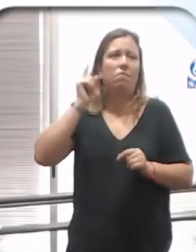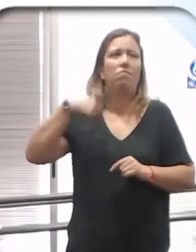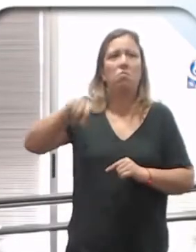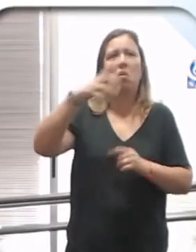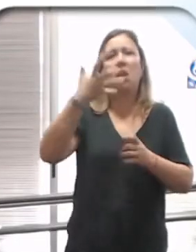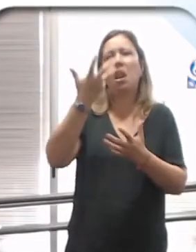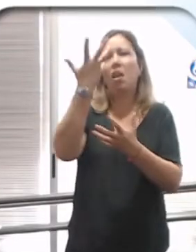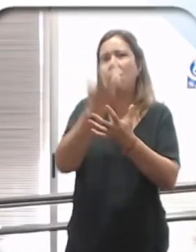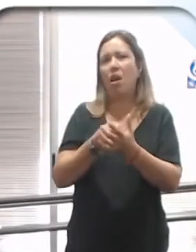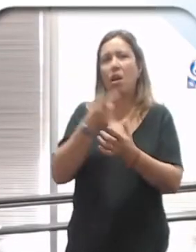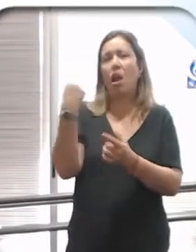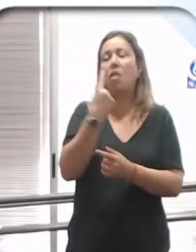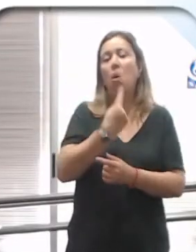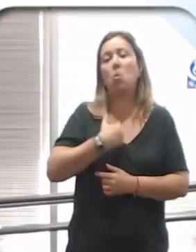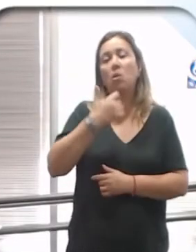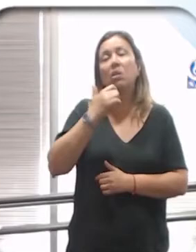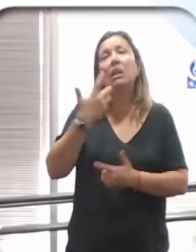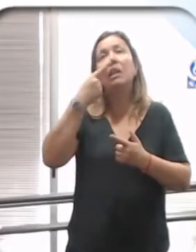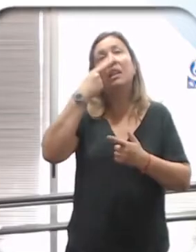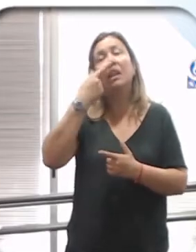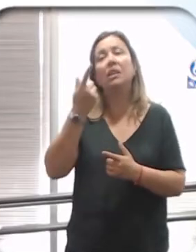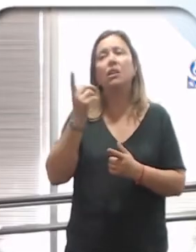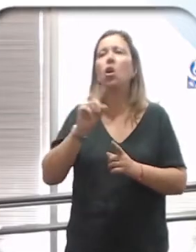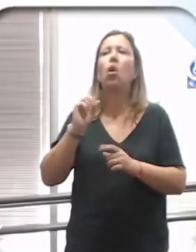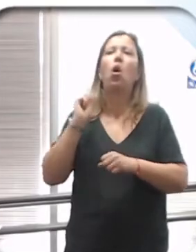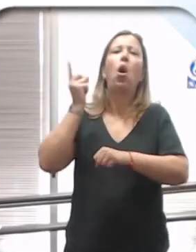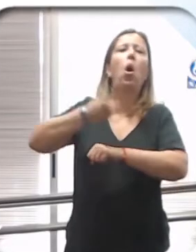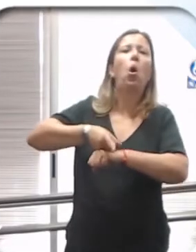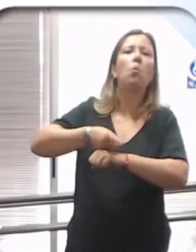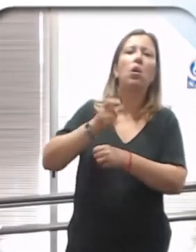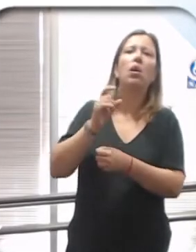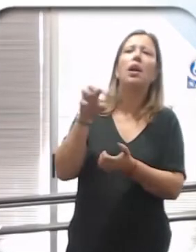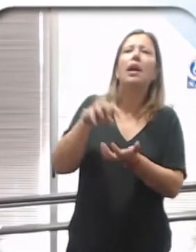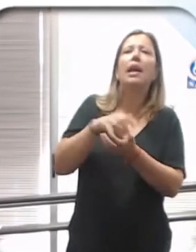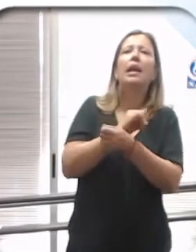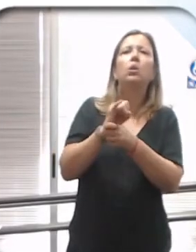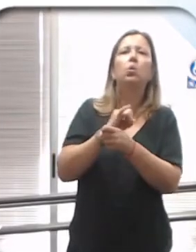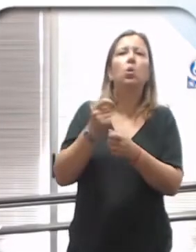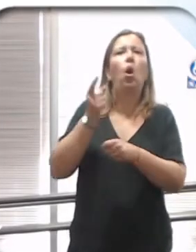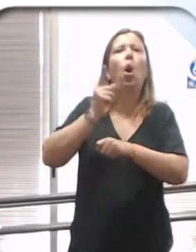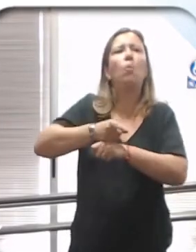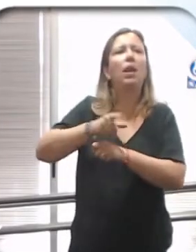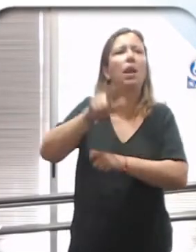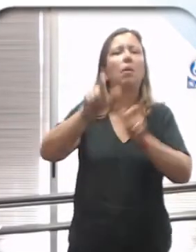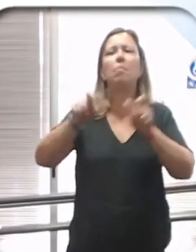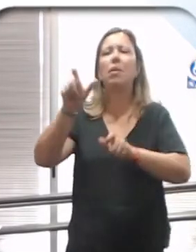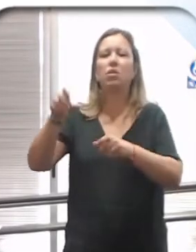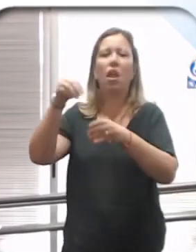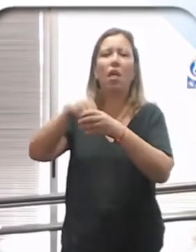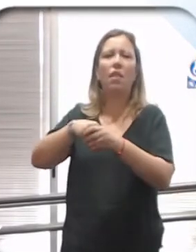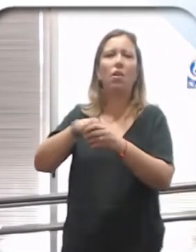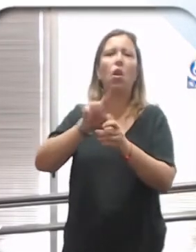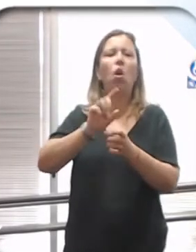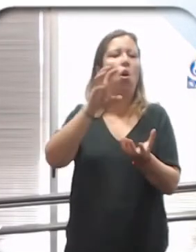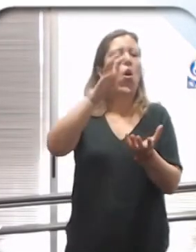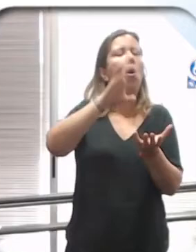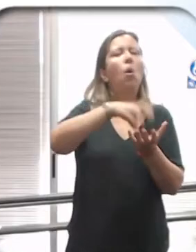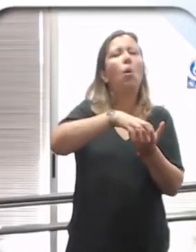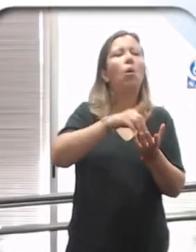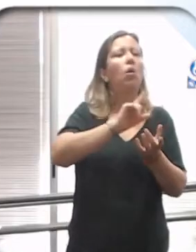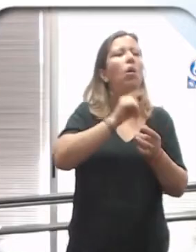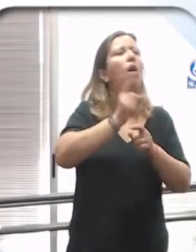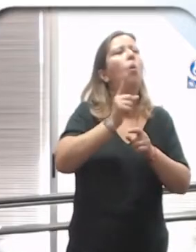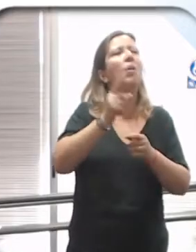si tenés interés personal. No están en ninguna institución de salud, ni en ninguna policlínica, no